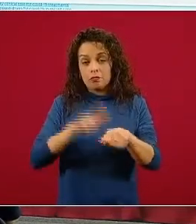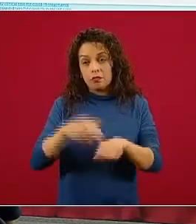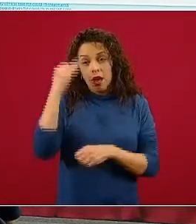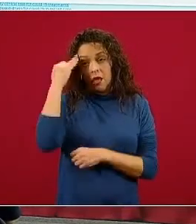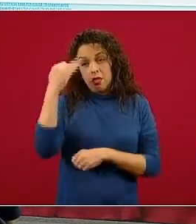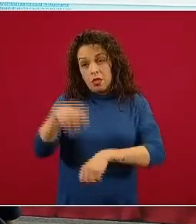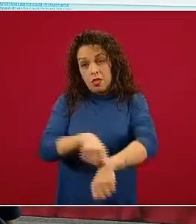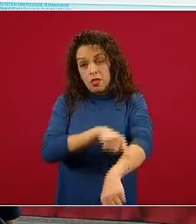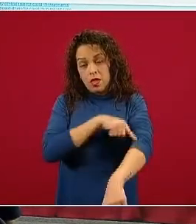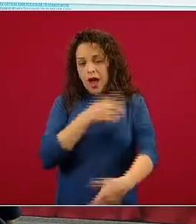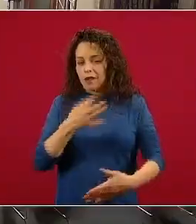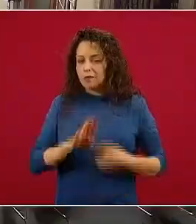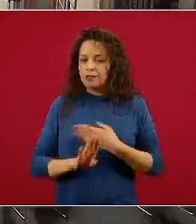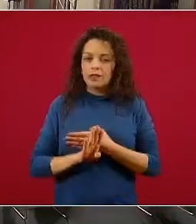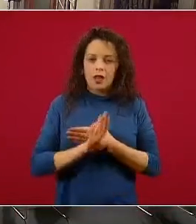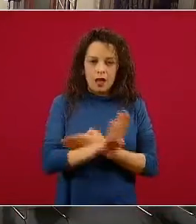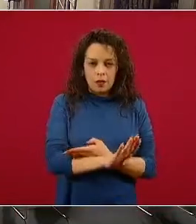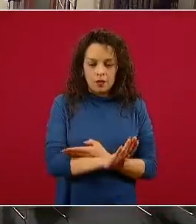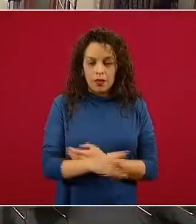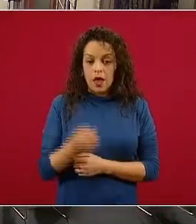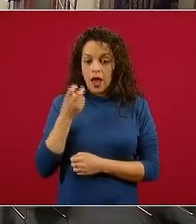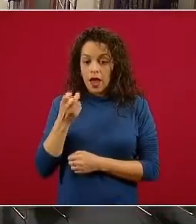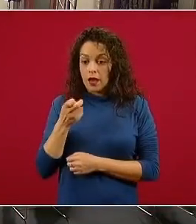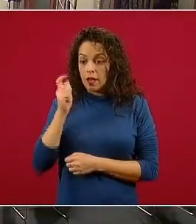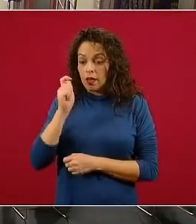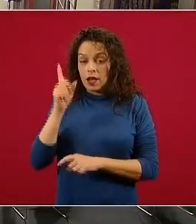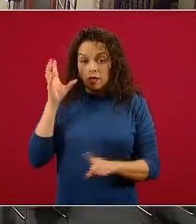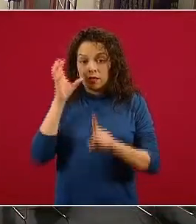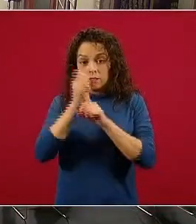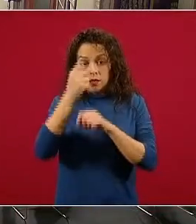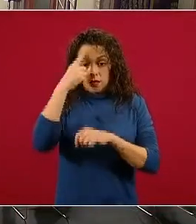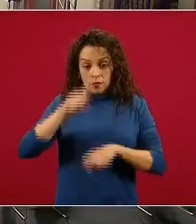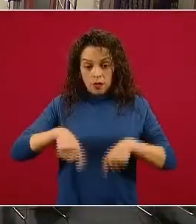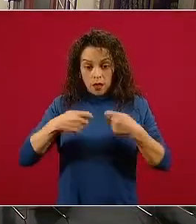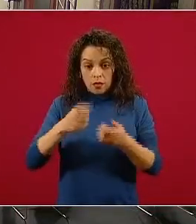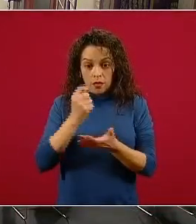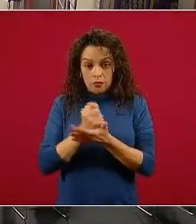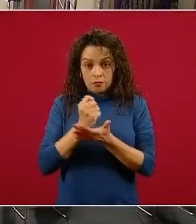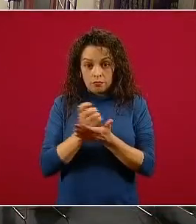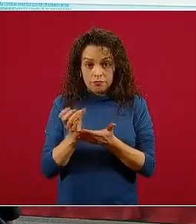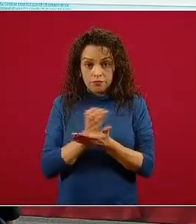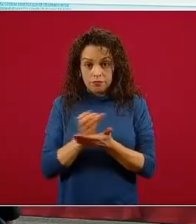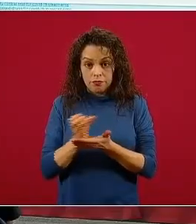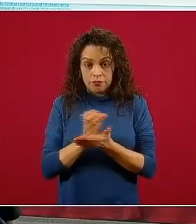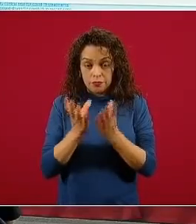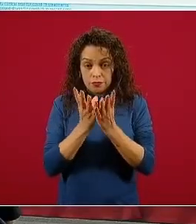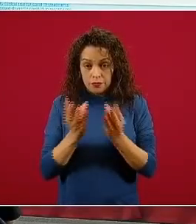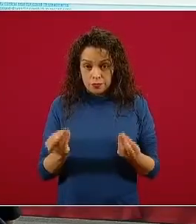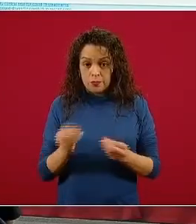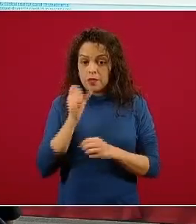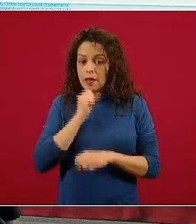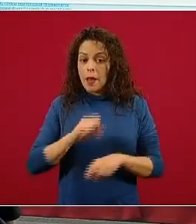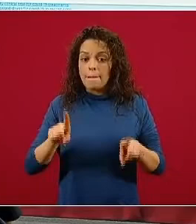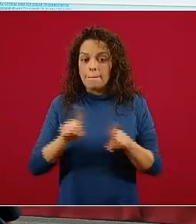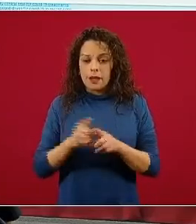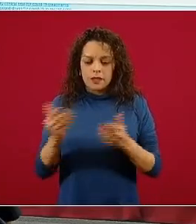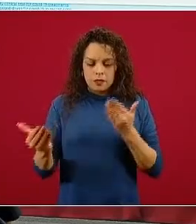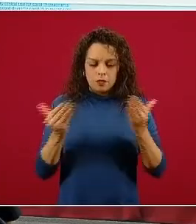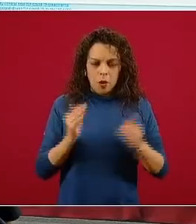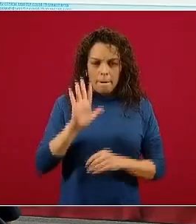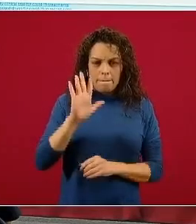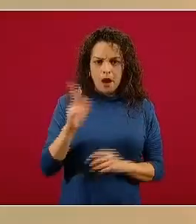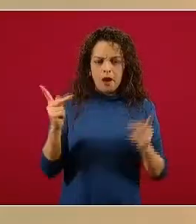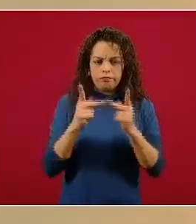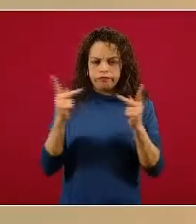blancos de tratamiento, estas metas de tratamiento, también son semejantes a algunos de los estudios